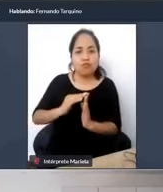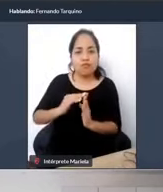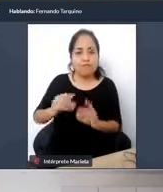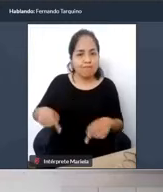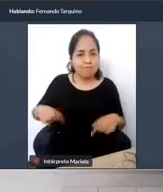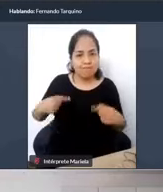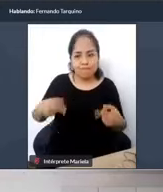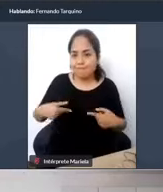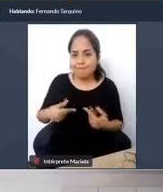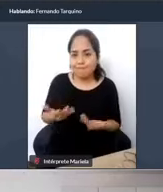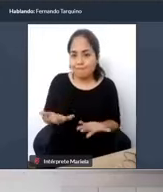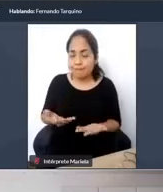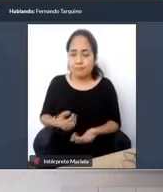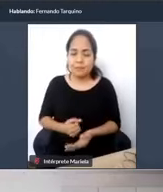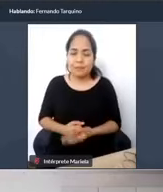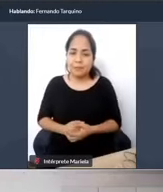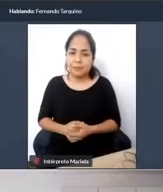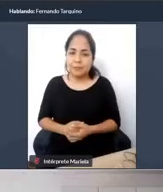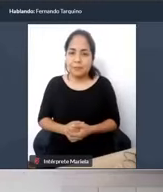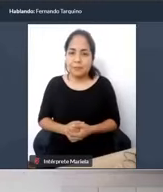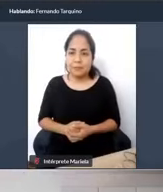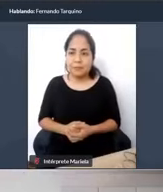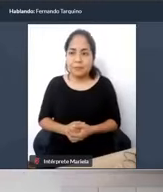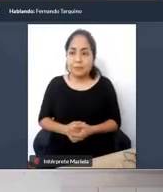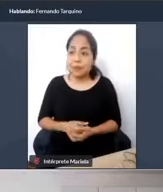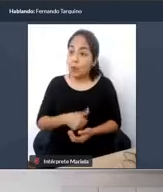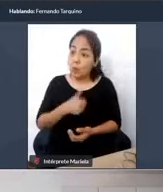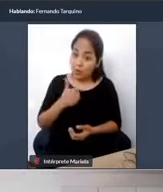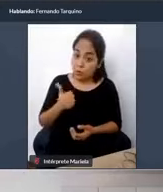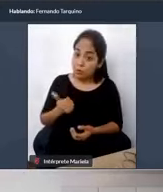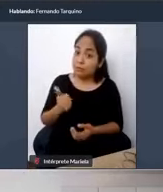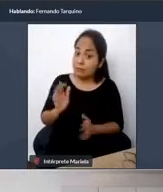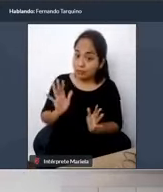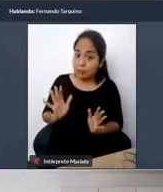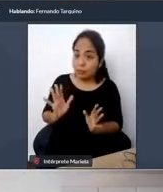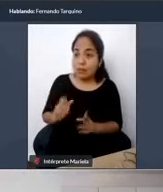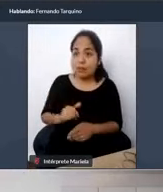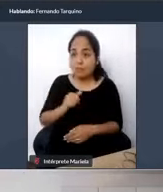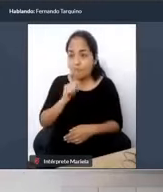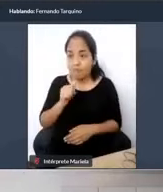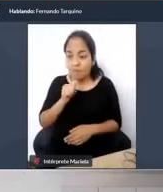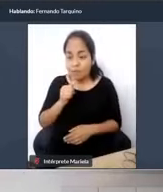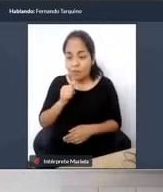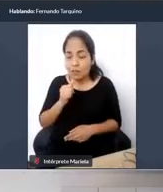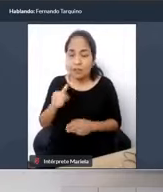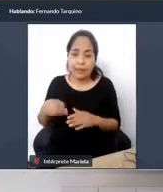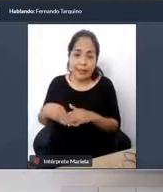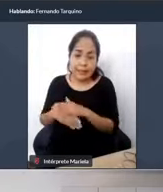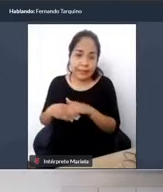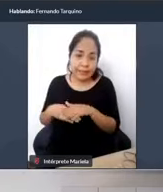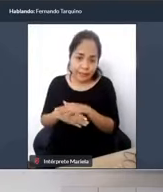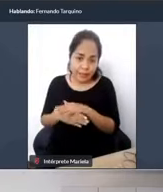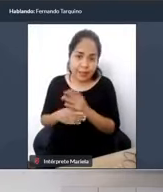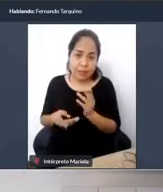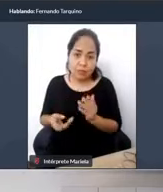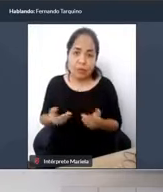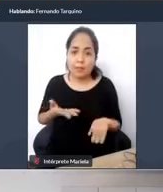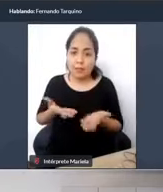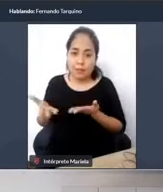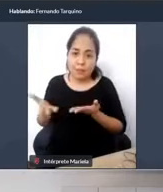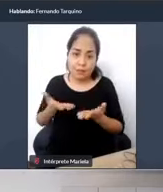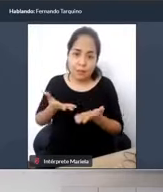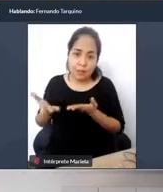por ejemplo, ¿no? Entonces, esa es otra falta de acceso al servicio